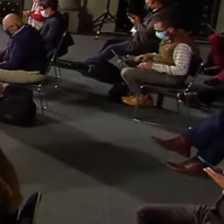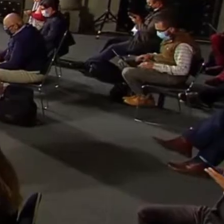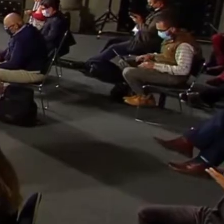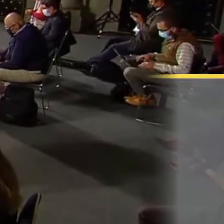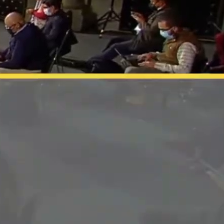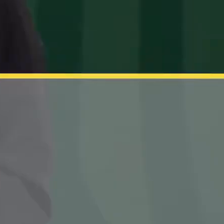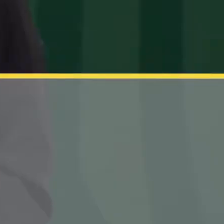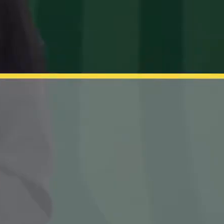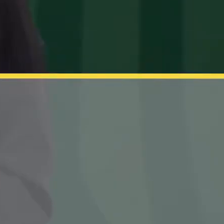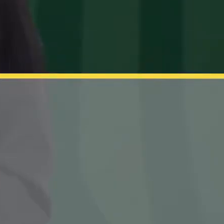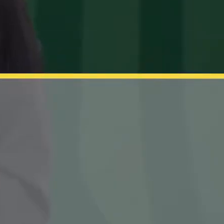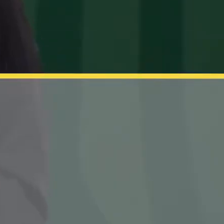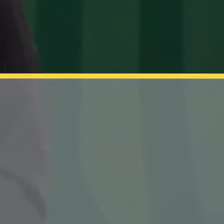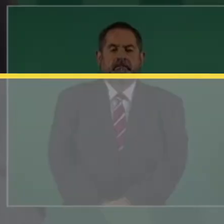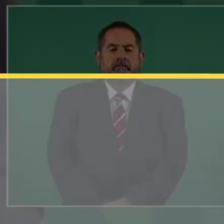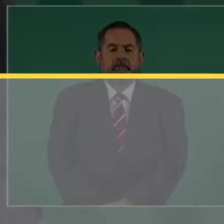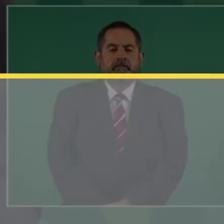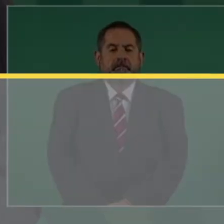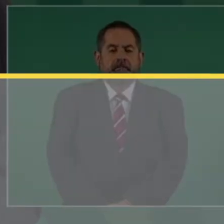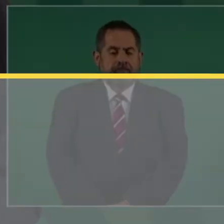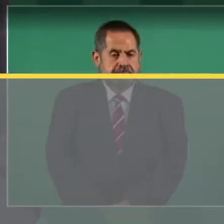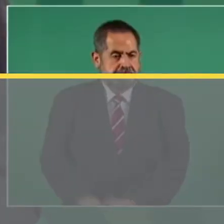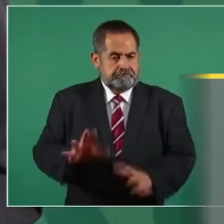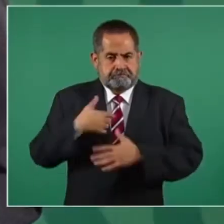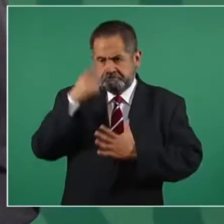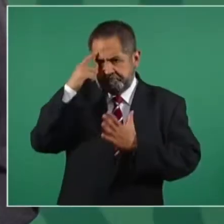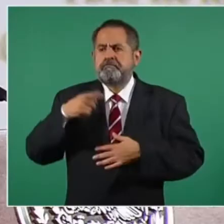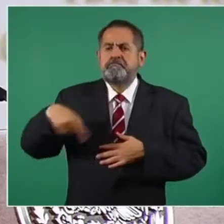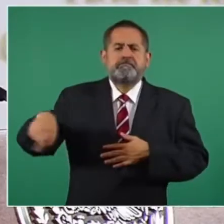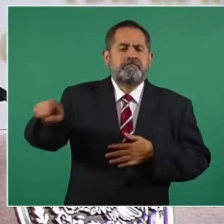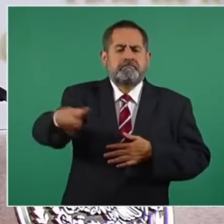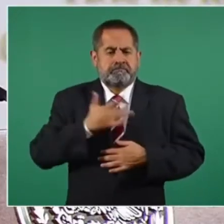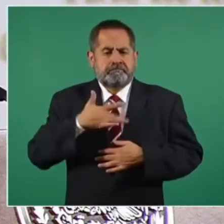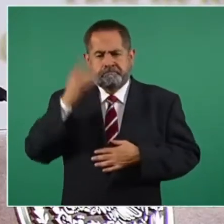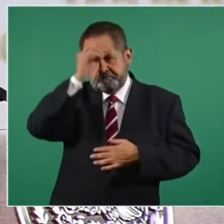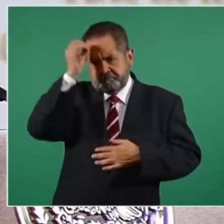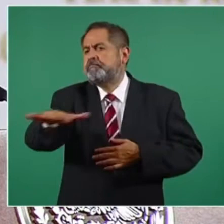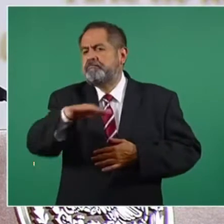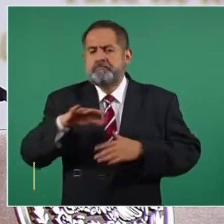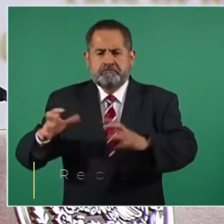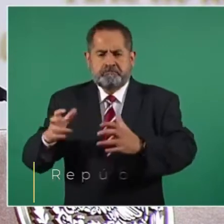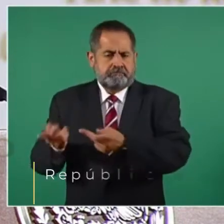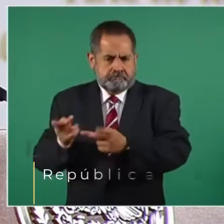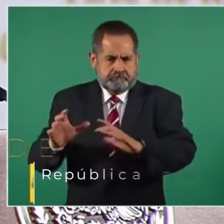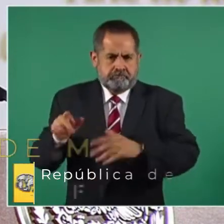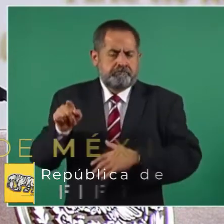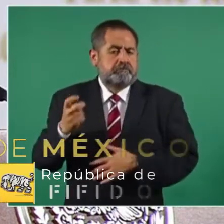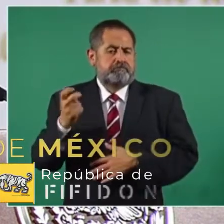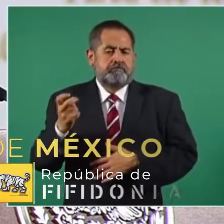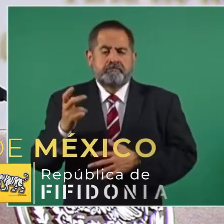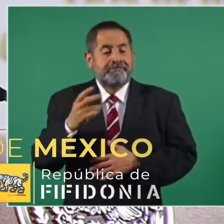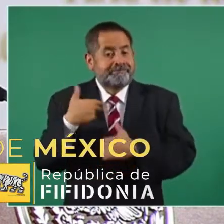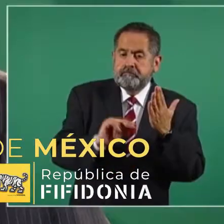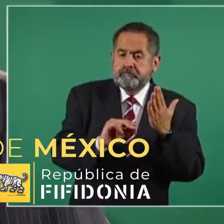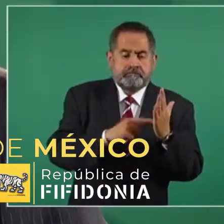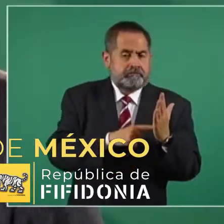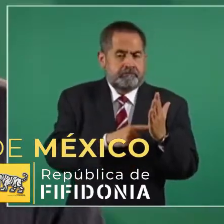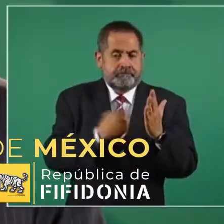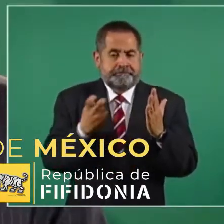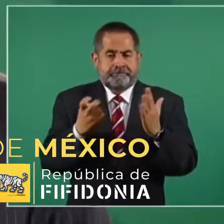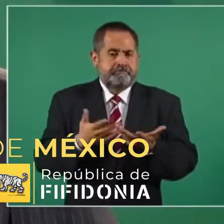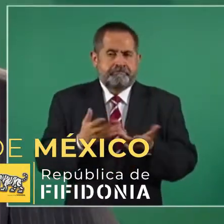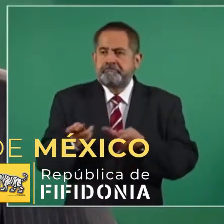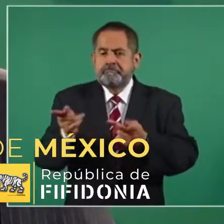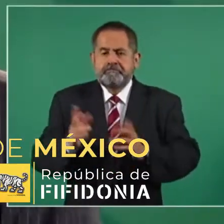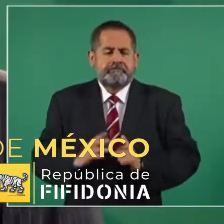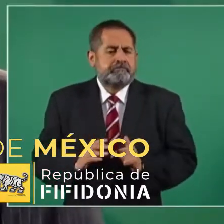Considero que debe de expresarse la gente, el pueblo, los ciudadanos, y para eso es la consulta que se va a llevar